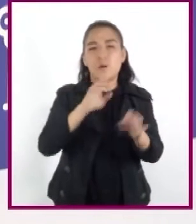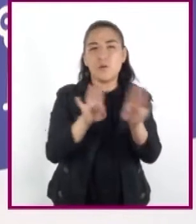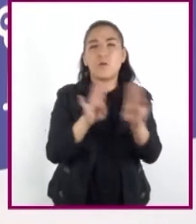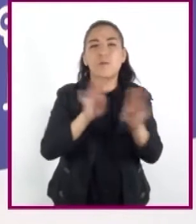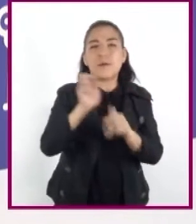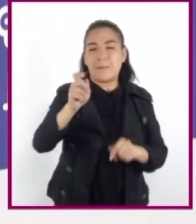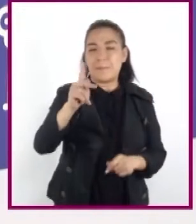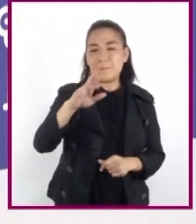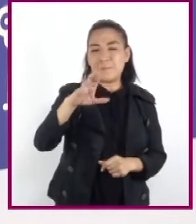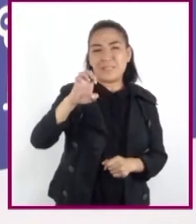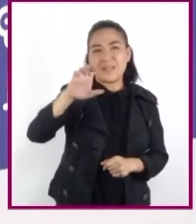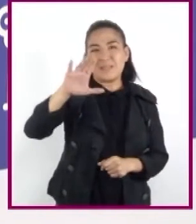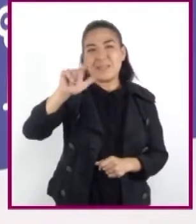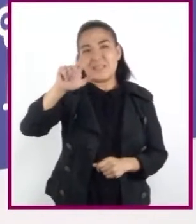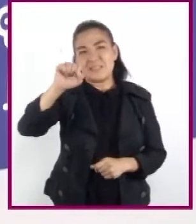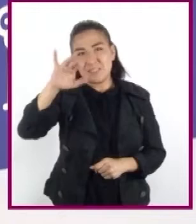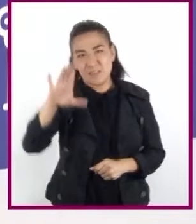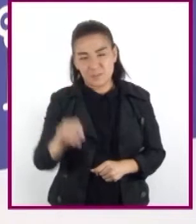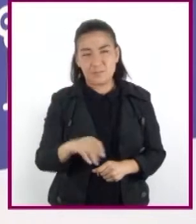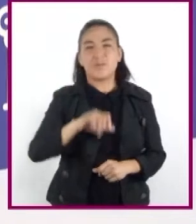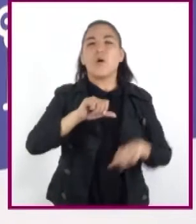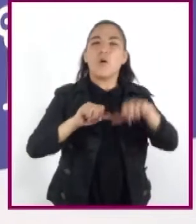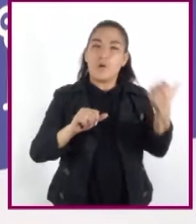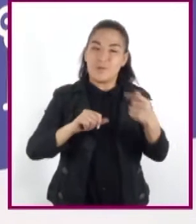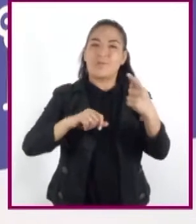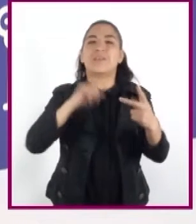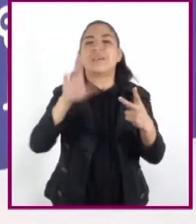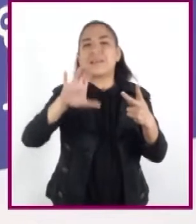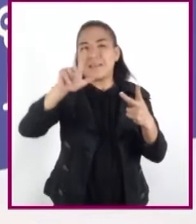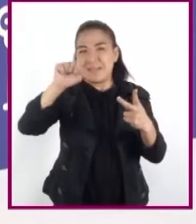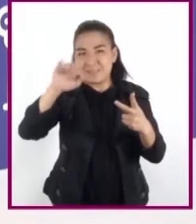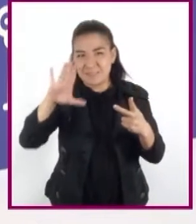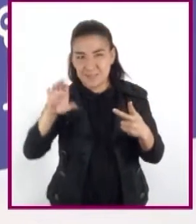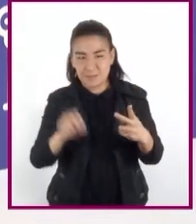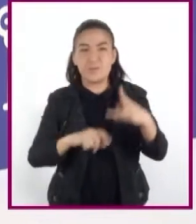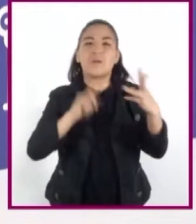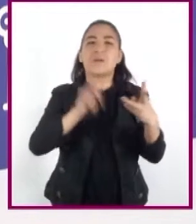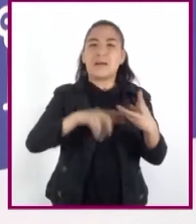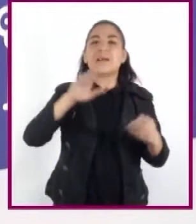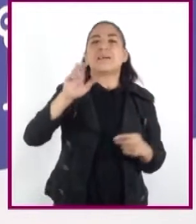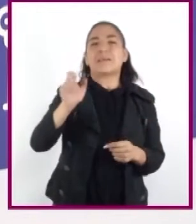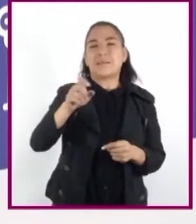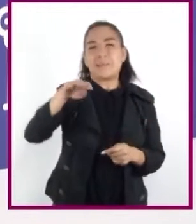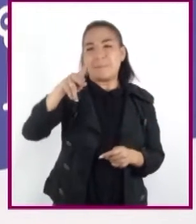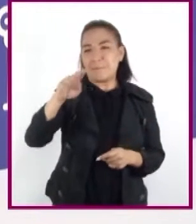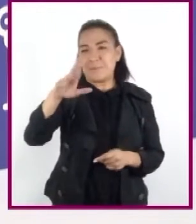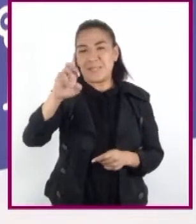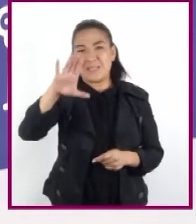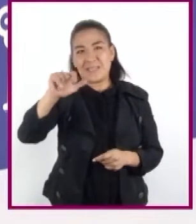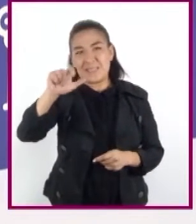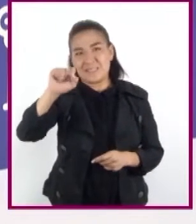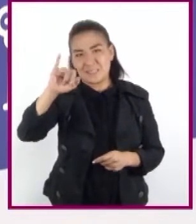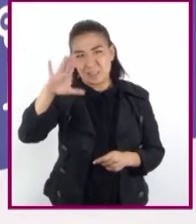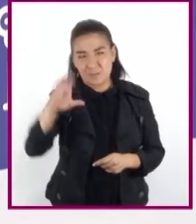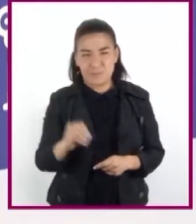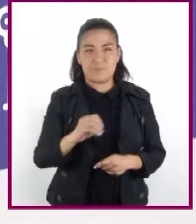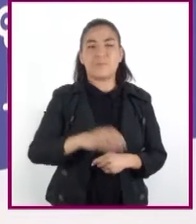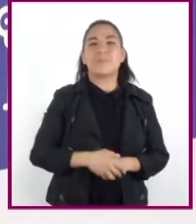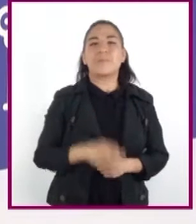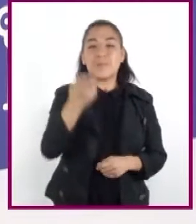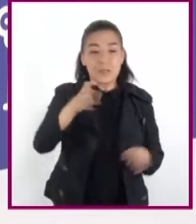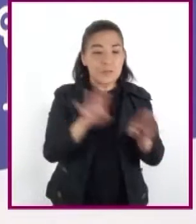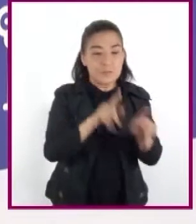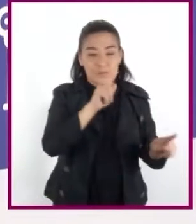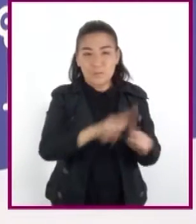preclásico, clásico y posclásico. Sin embargo, y esto es una gran ventaja, los términos han